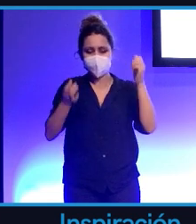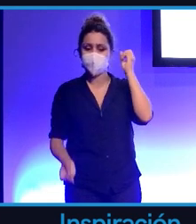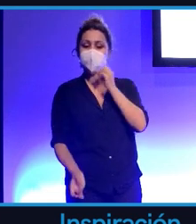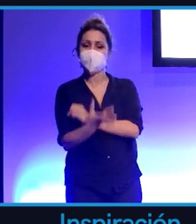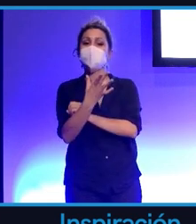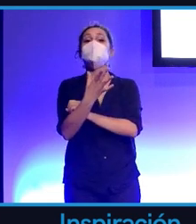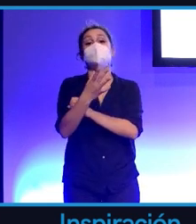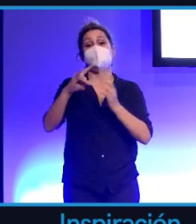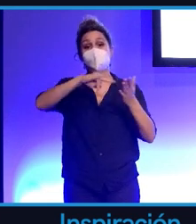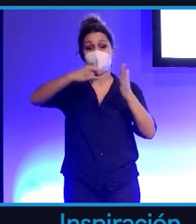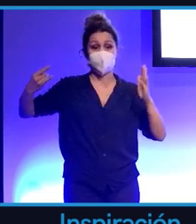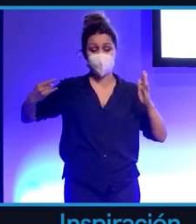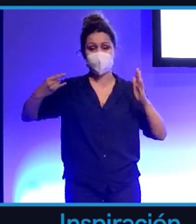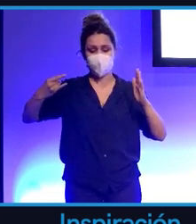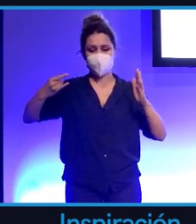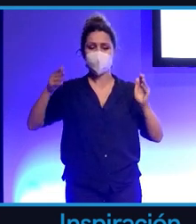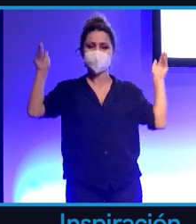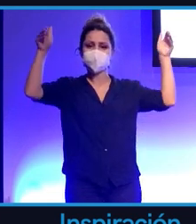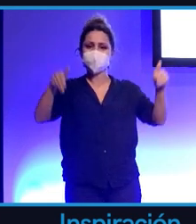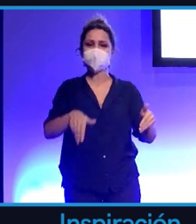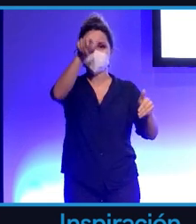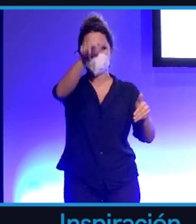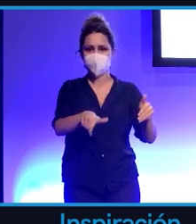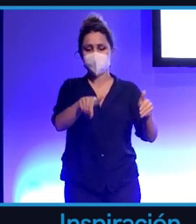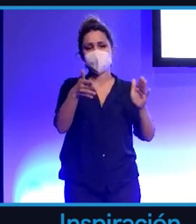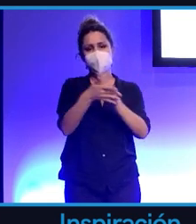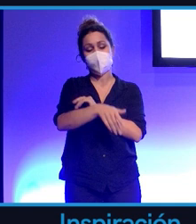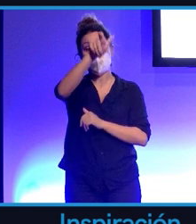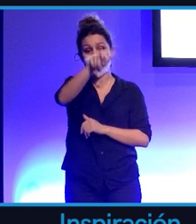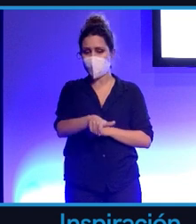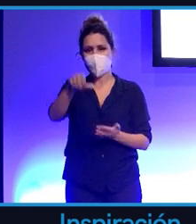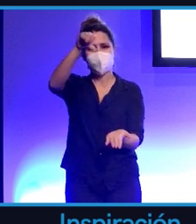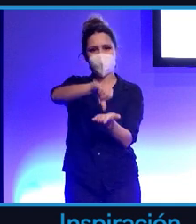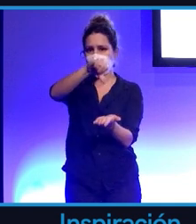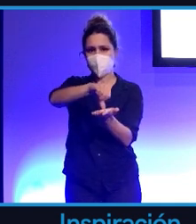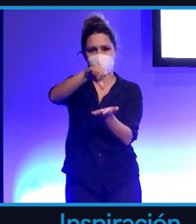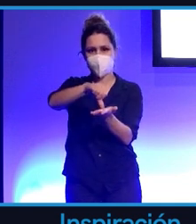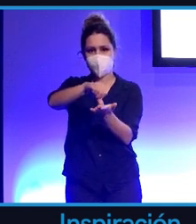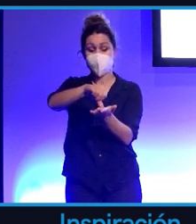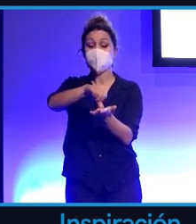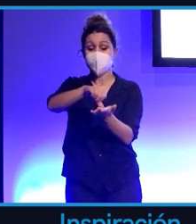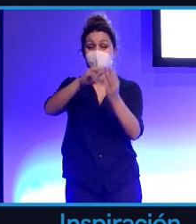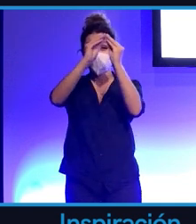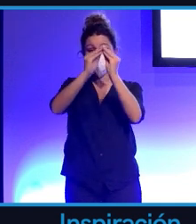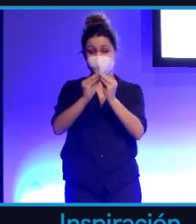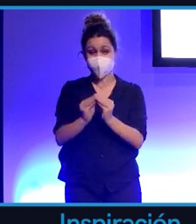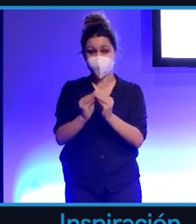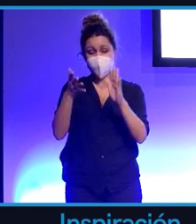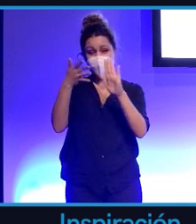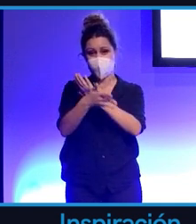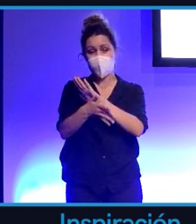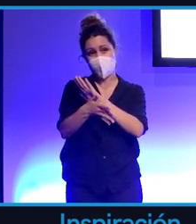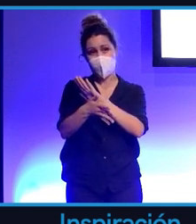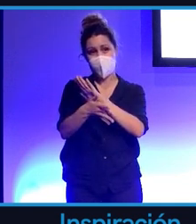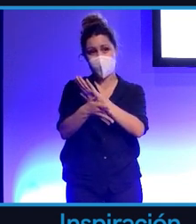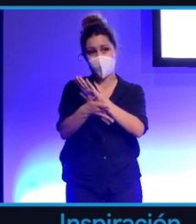el ser humano sea el centro. Lo llaman en inglés Human Centric Technology. Y que esté desarrollado no en base a una optimización